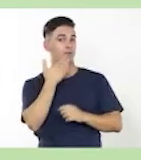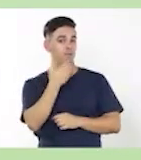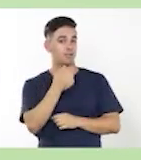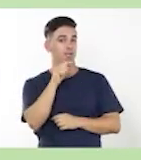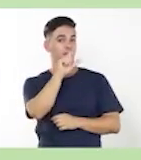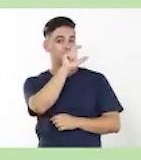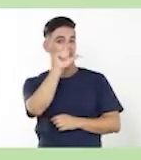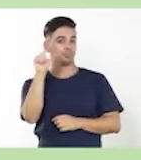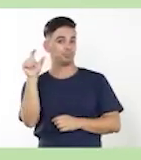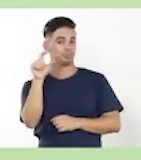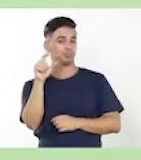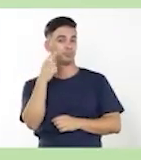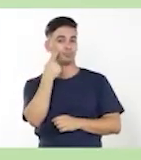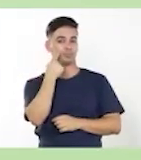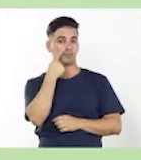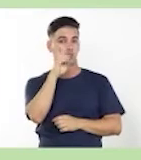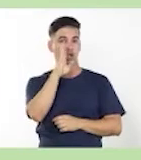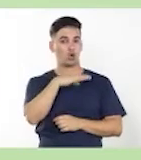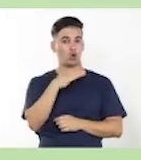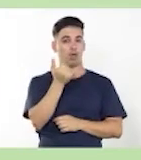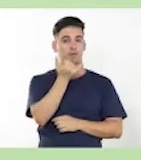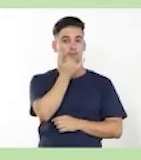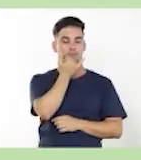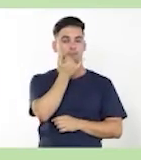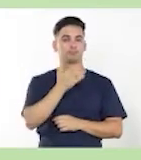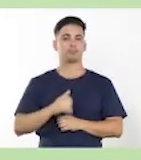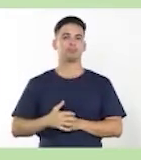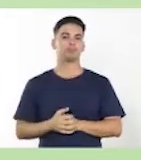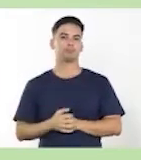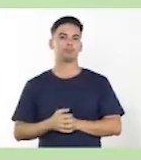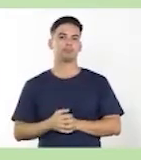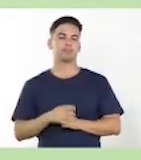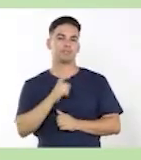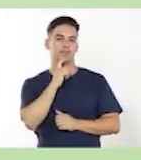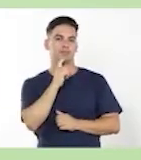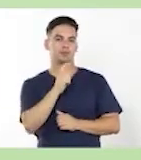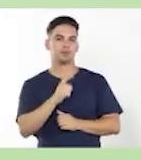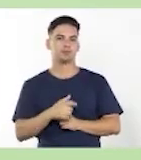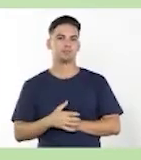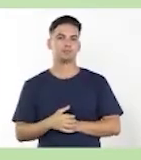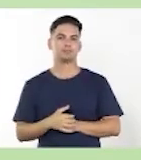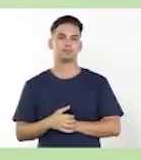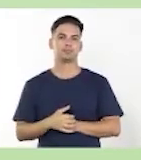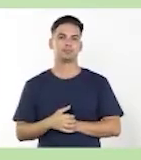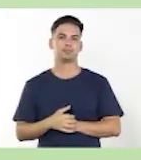ejercicio para que no haya dificultades.